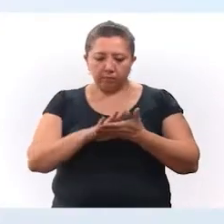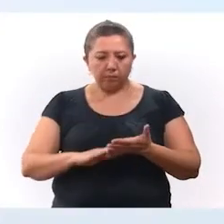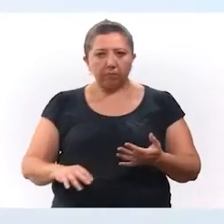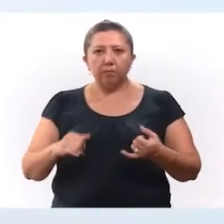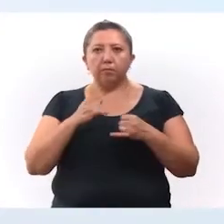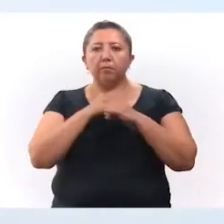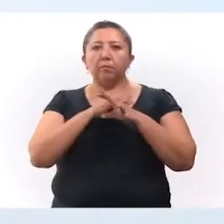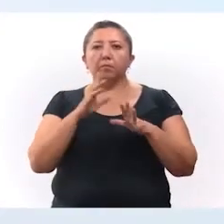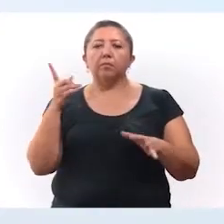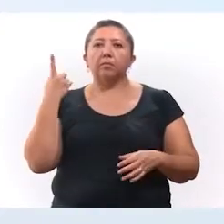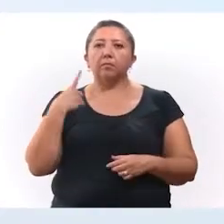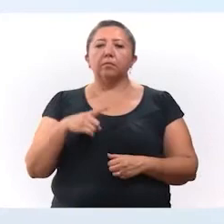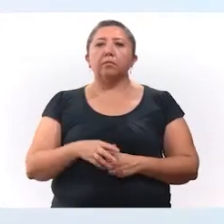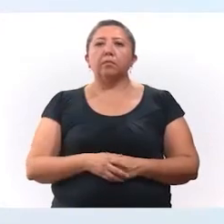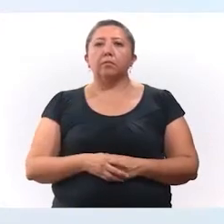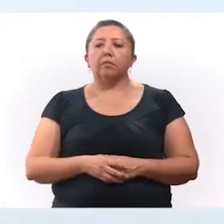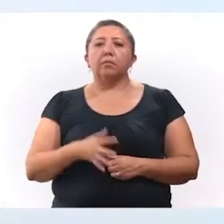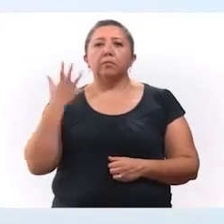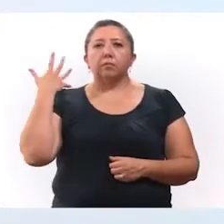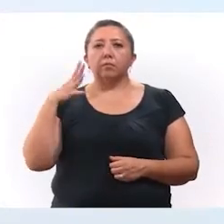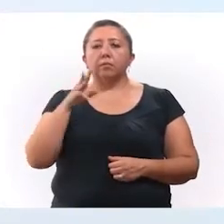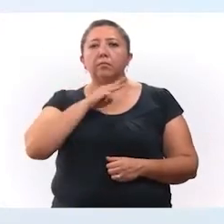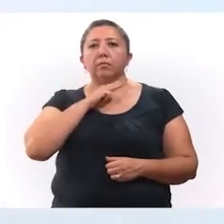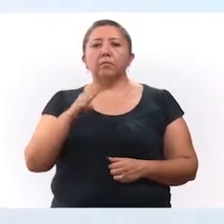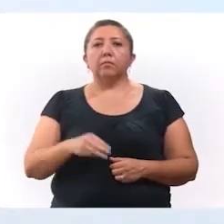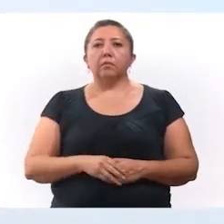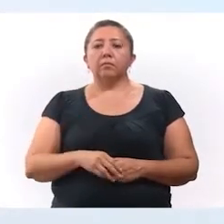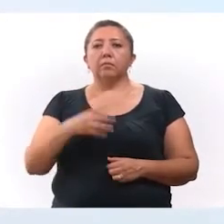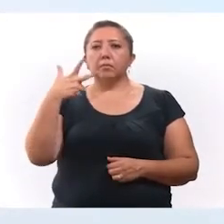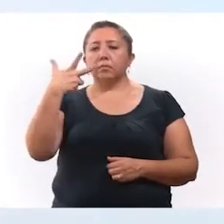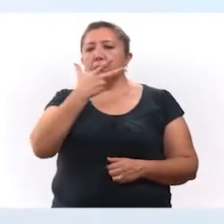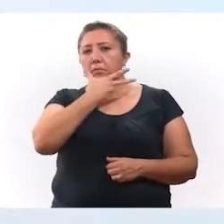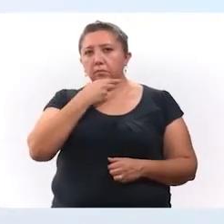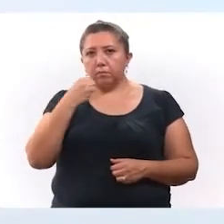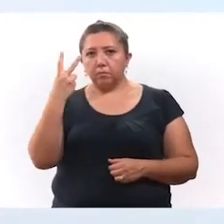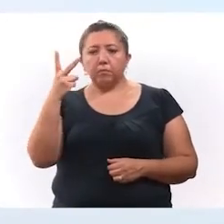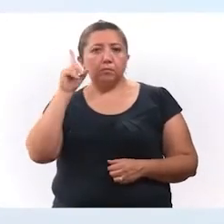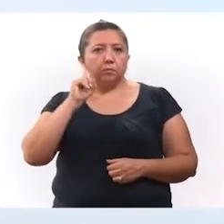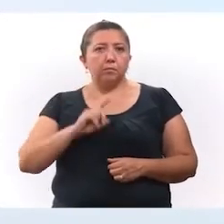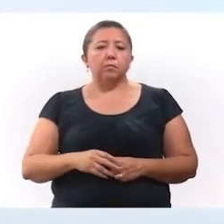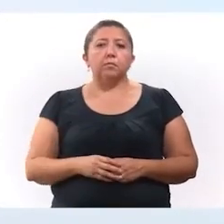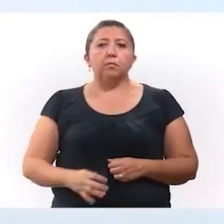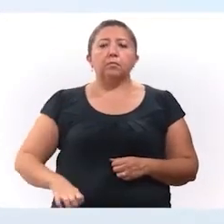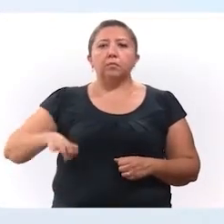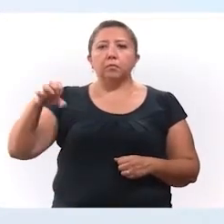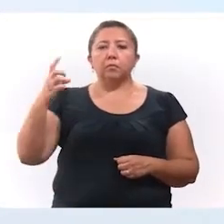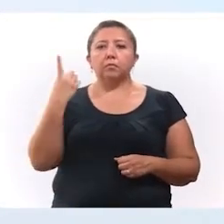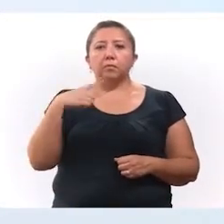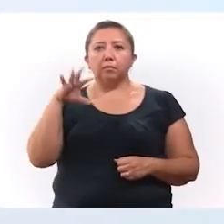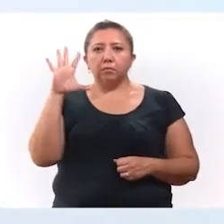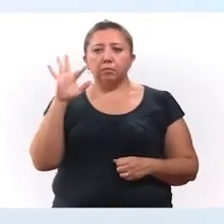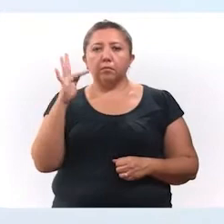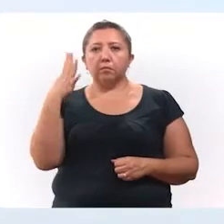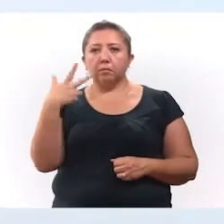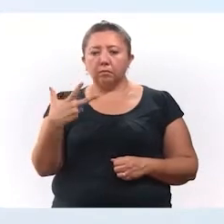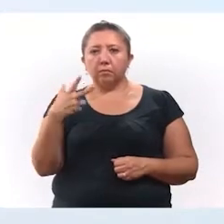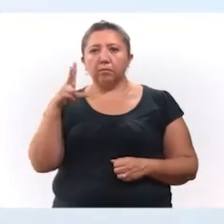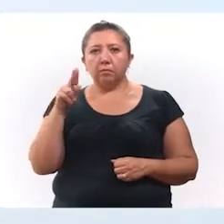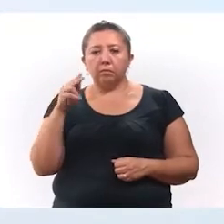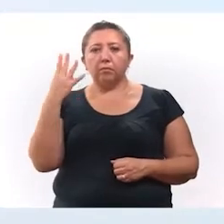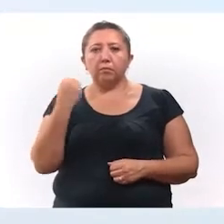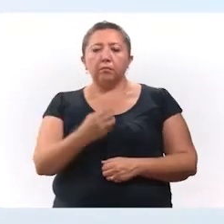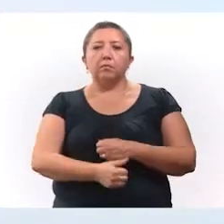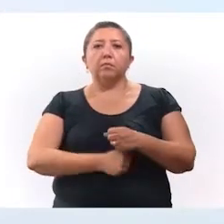Lamentablemente, en este parte médico informamos de 10 fallecimientos, 8 hombres y 2 mujeres, de un rango de edad de 48 a